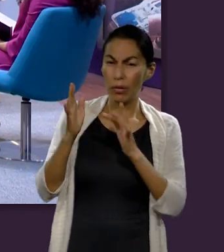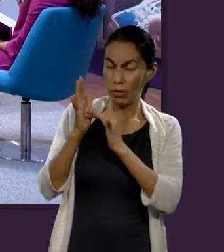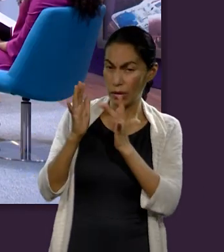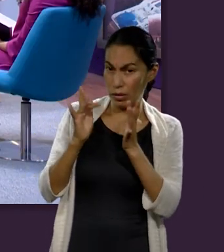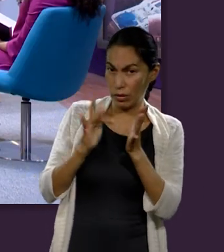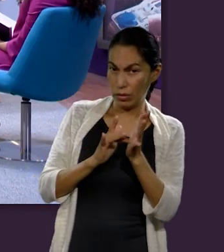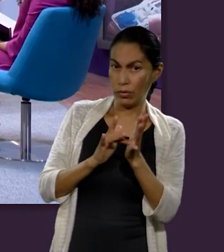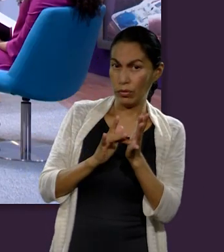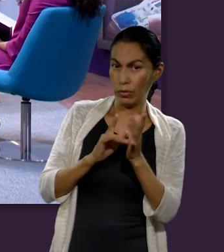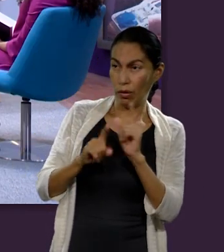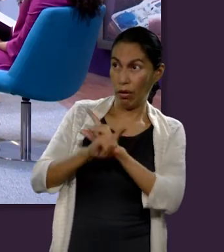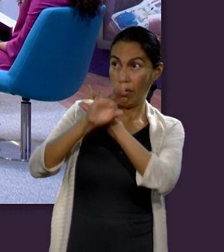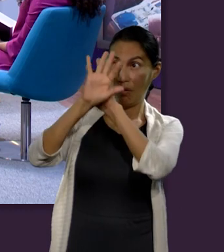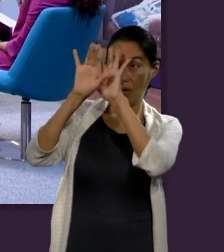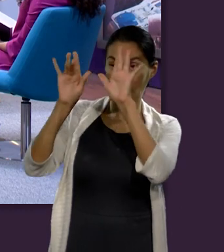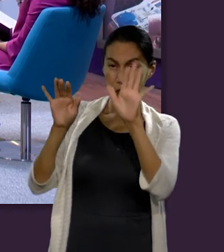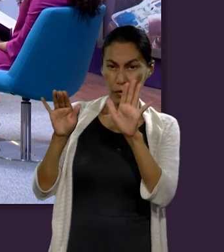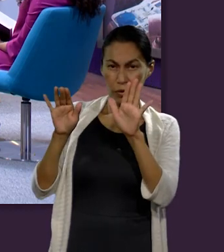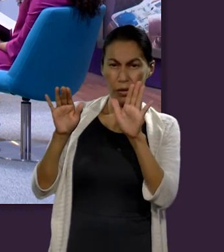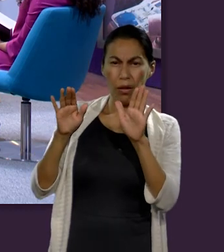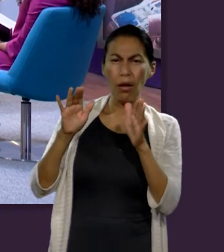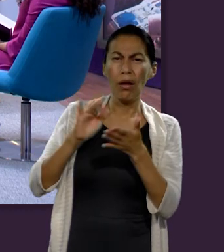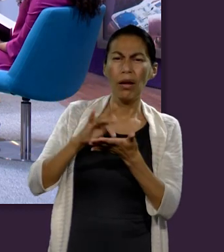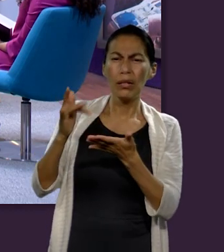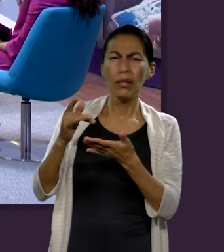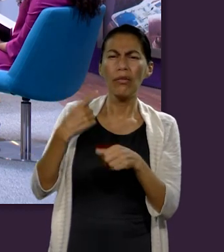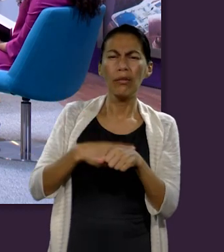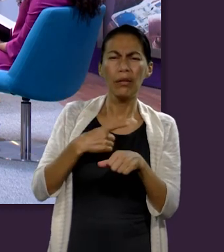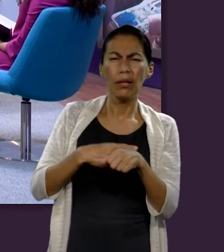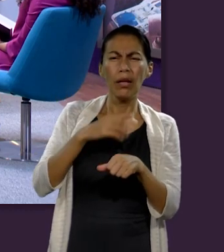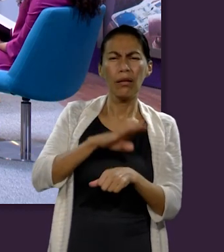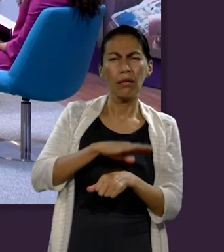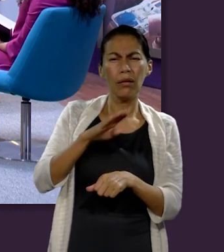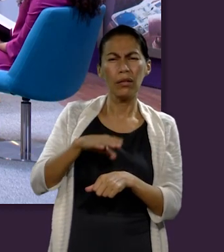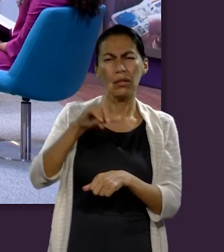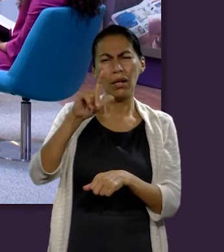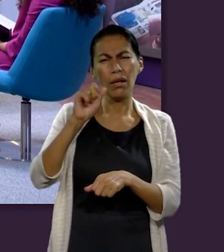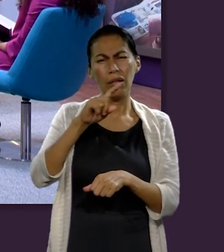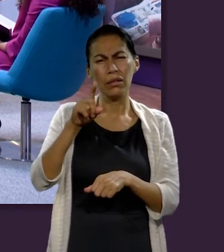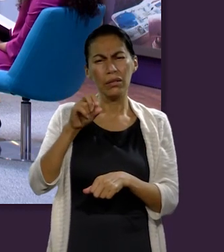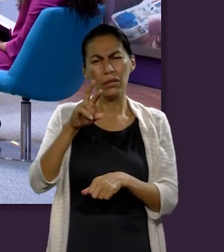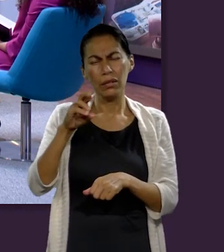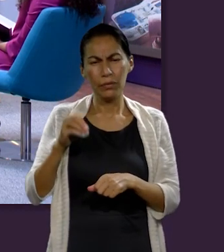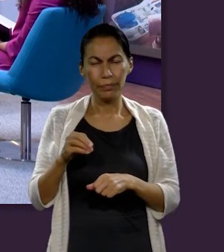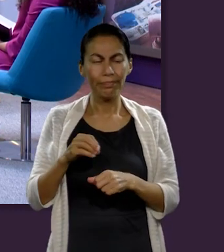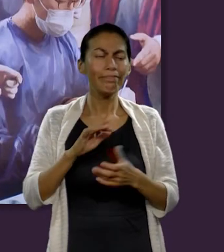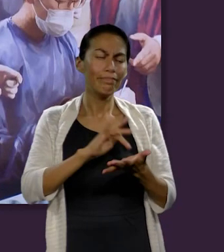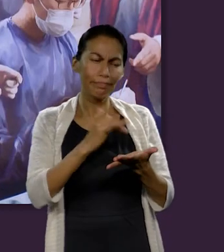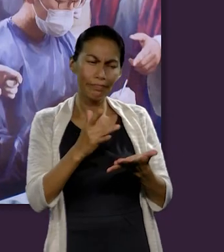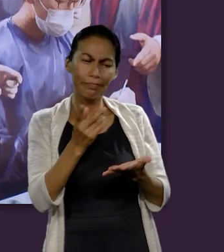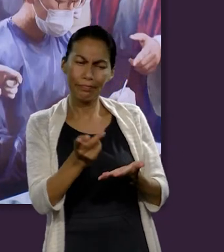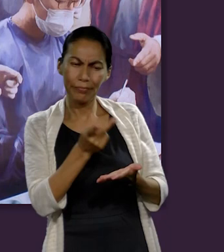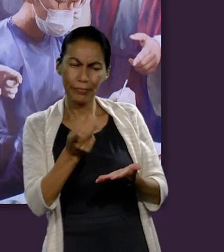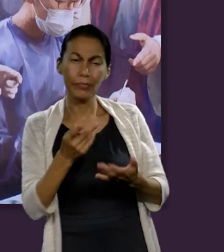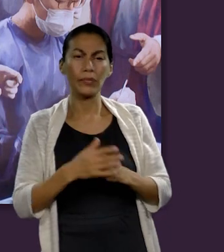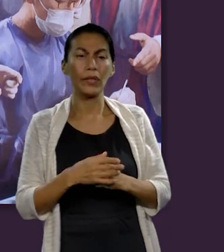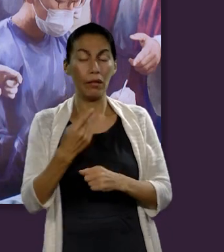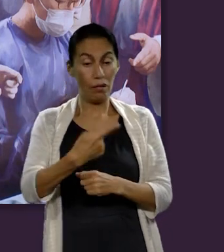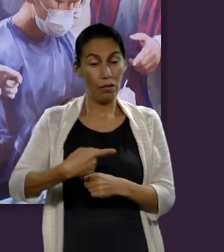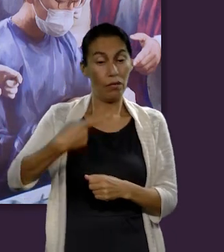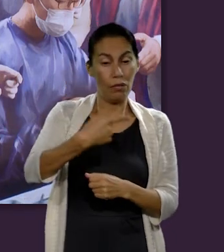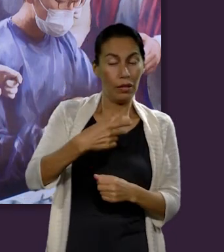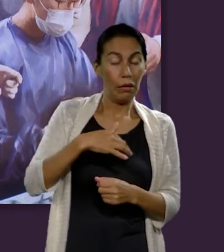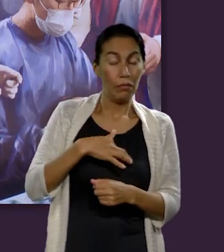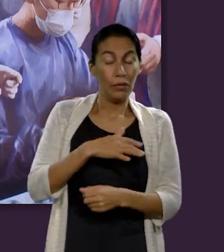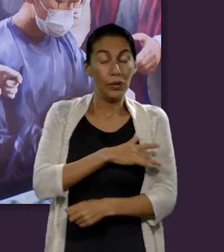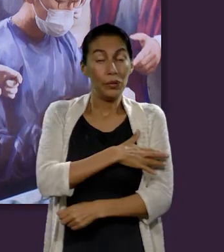Jesús fue glorificado por la enfermedad y la muerte de Lázaro? Gracias por tu pregunta. La verdad es una pregunta